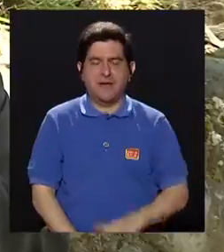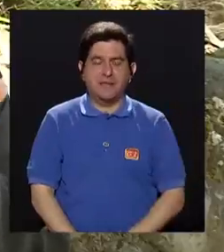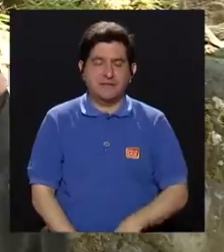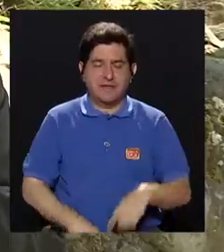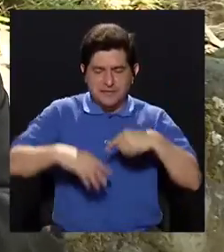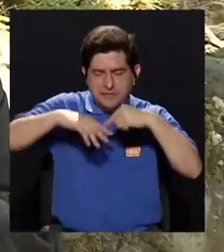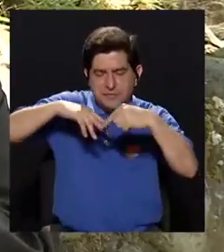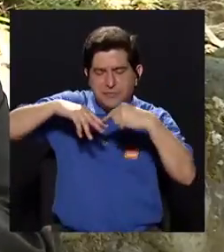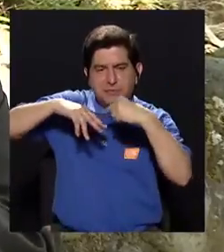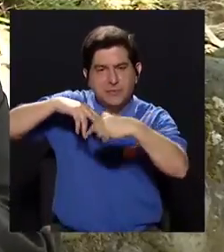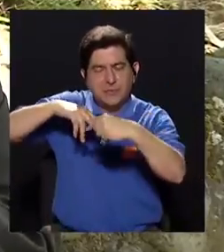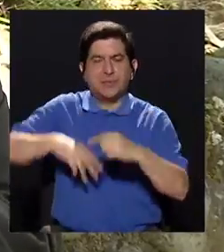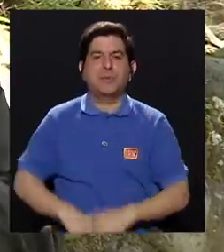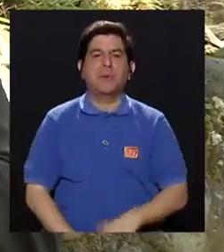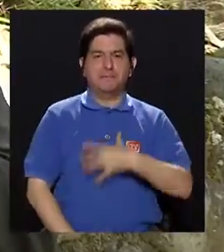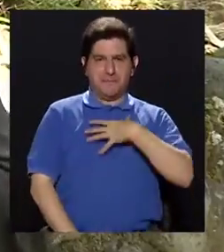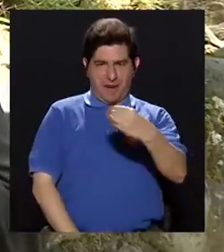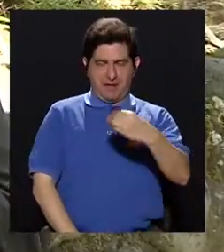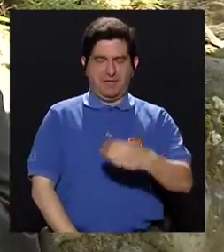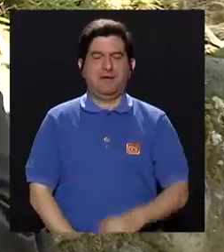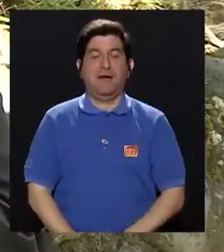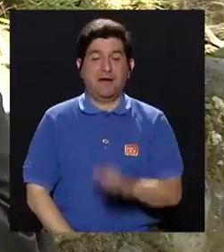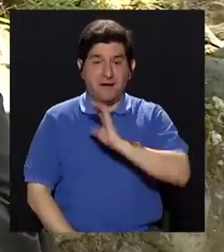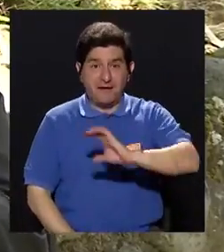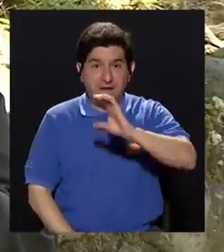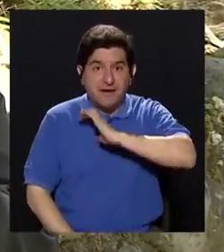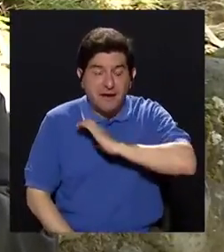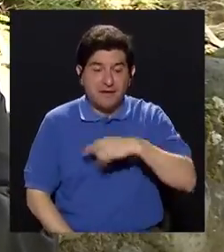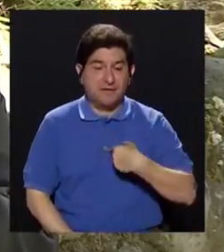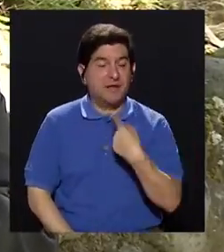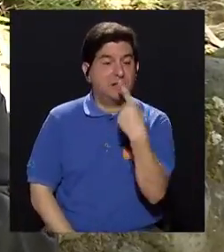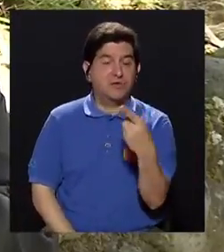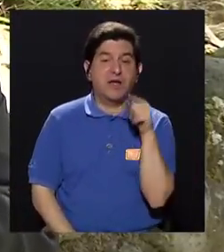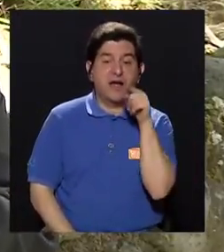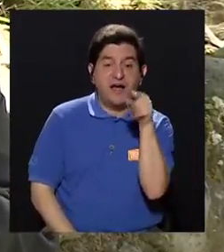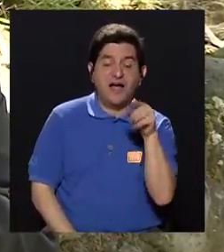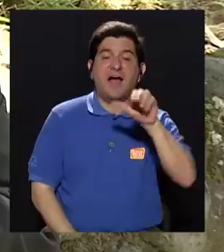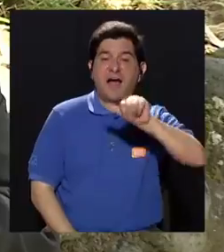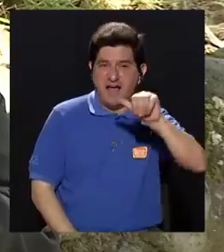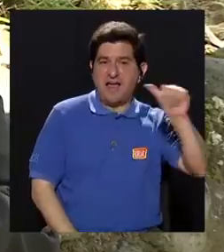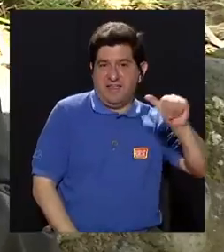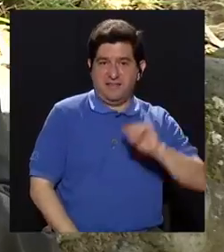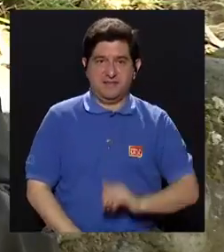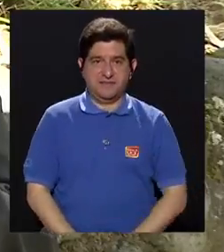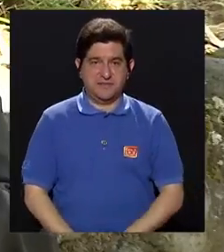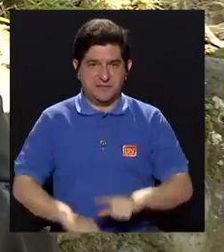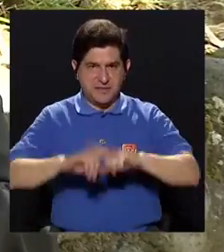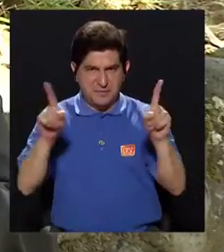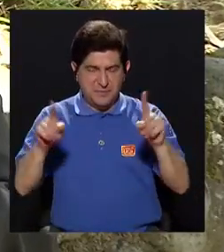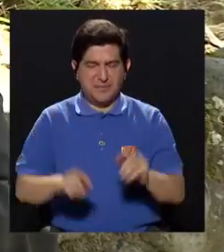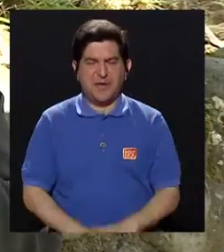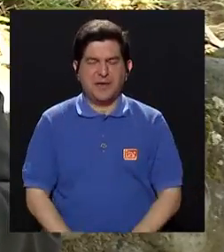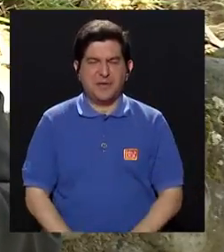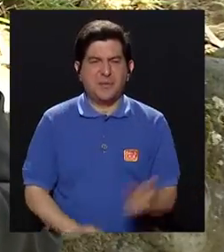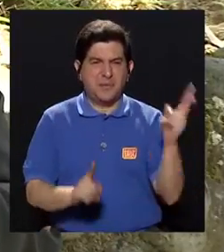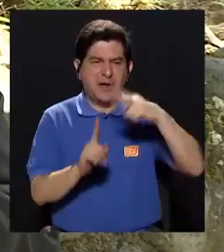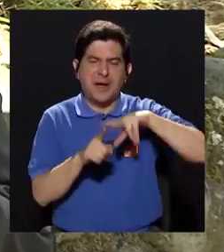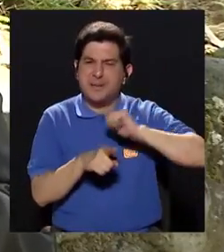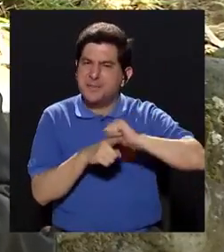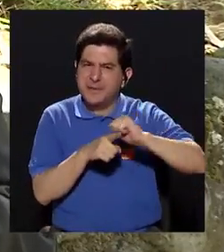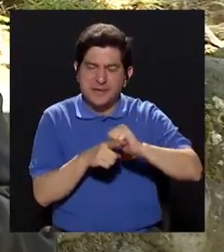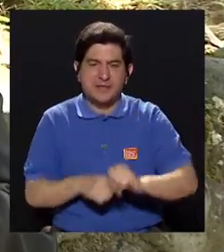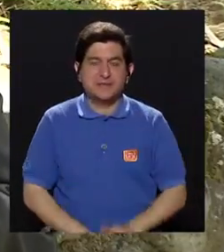blancos. Entonces, toda esta suma de características le permite a uno decir, esto es un Aedes aegypti. Pero, de una manera práctica,